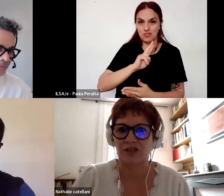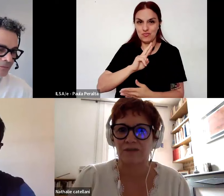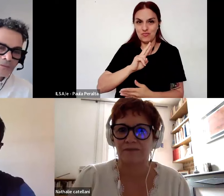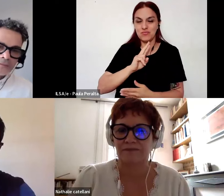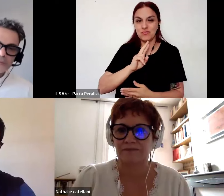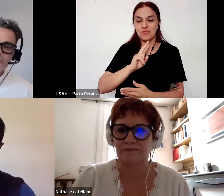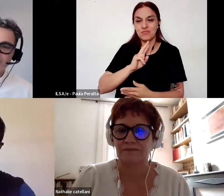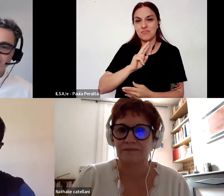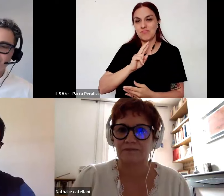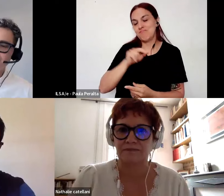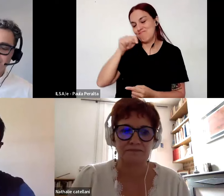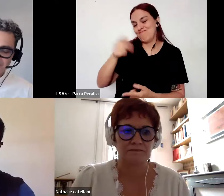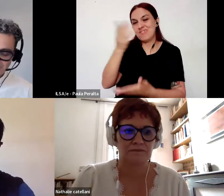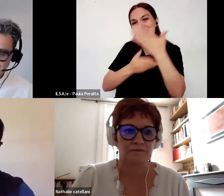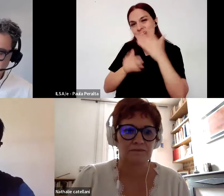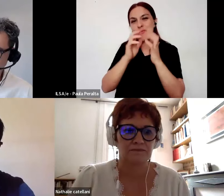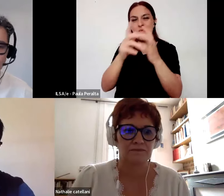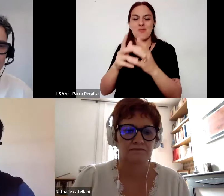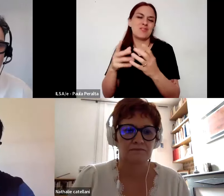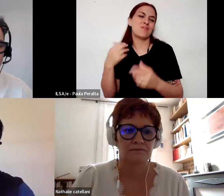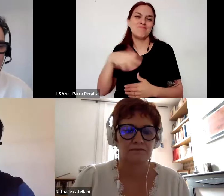este intercambio por este debate tan rico